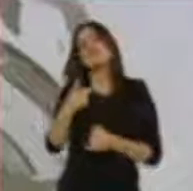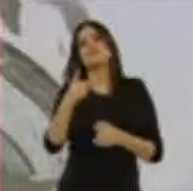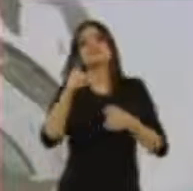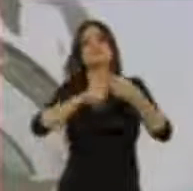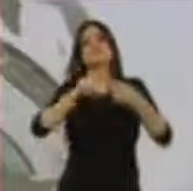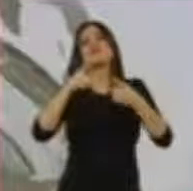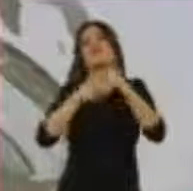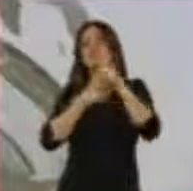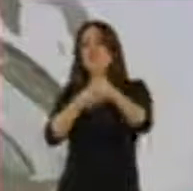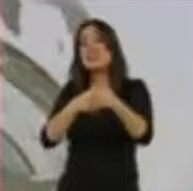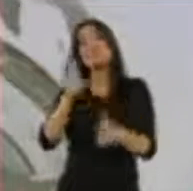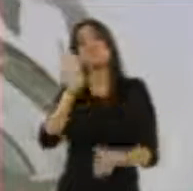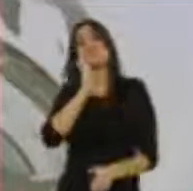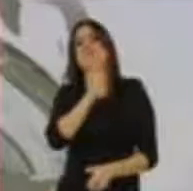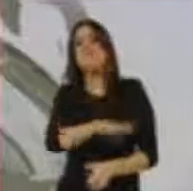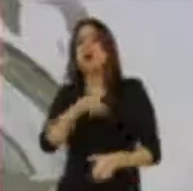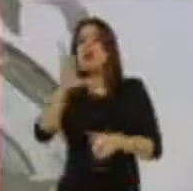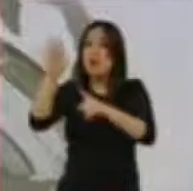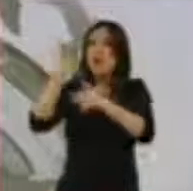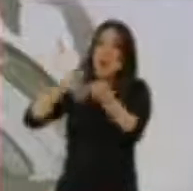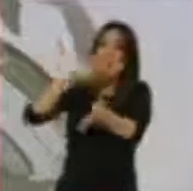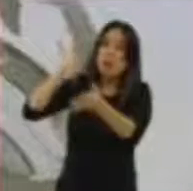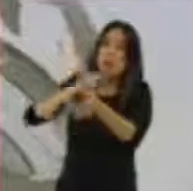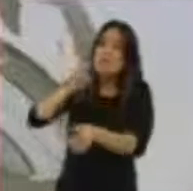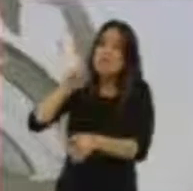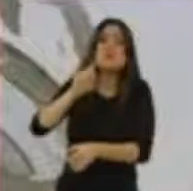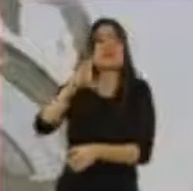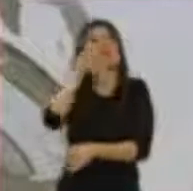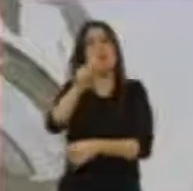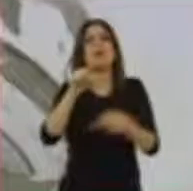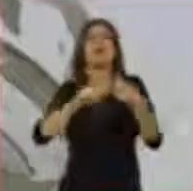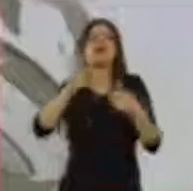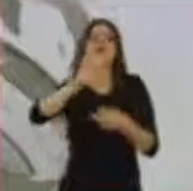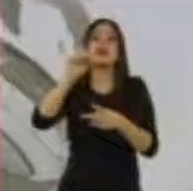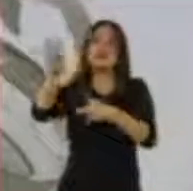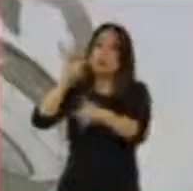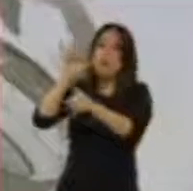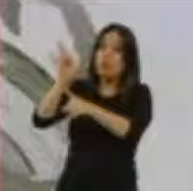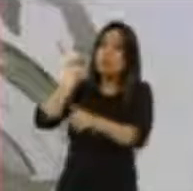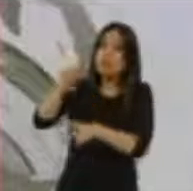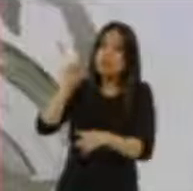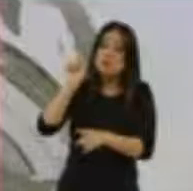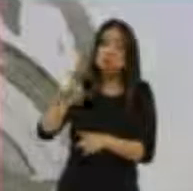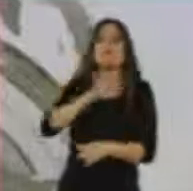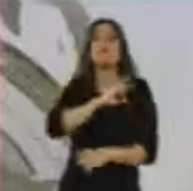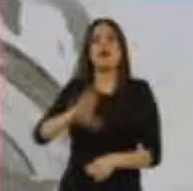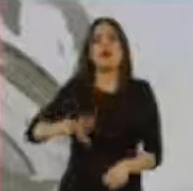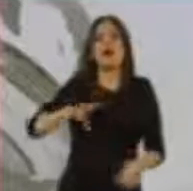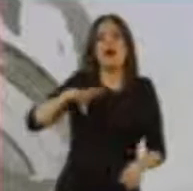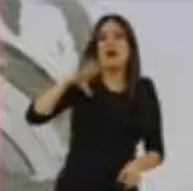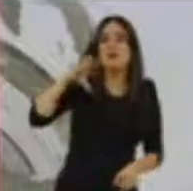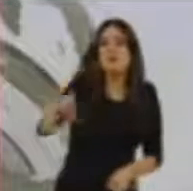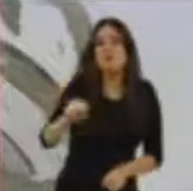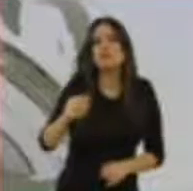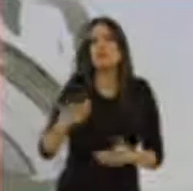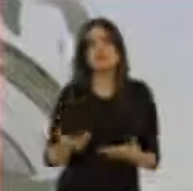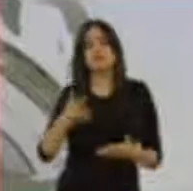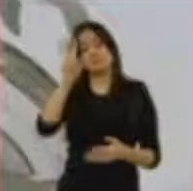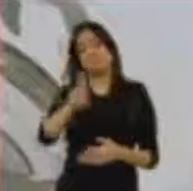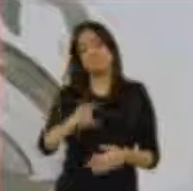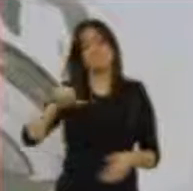tenemos ¿No? Dar continuidad algo que no funcionó que se haga una dictadura ¿No? Es decir. Sí, sí, sí. Es interesante porque